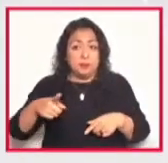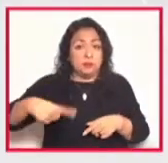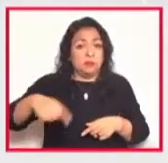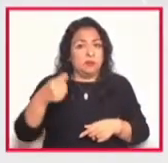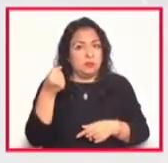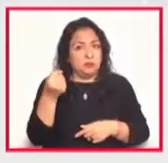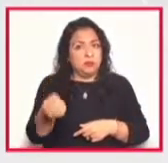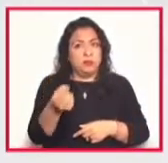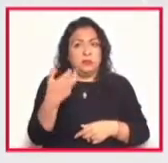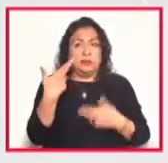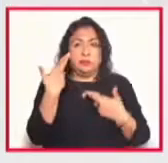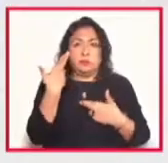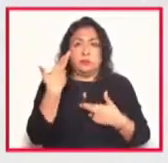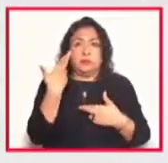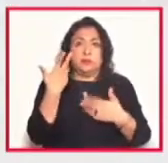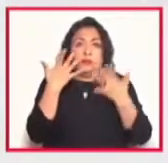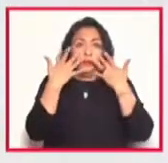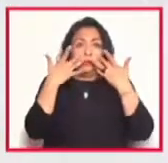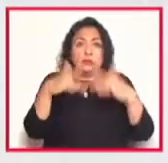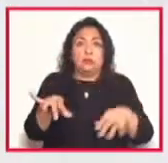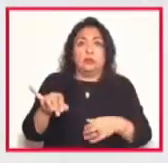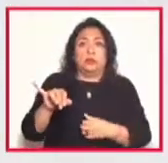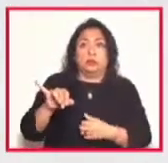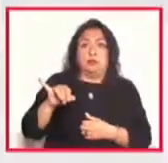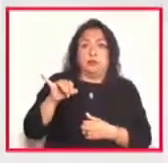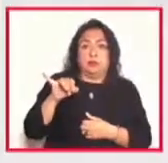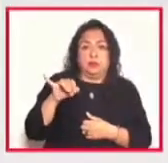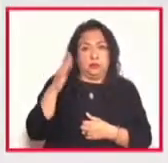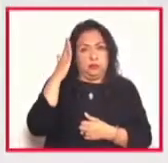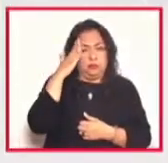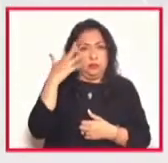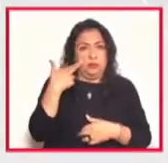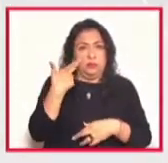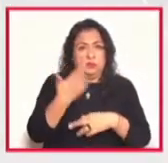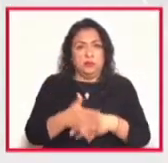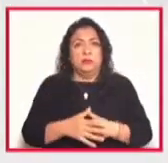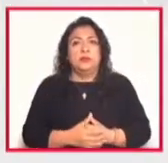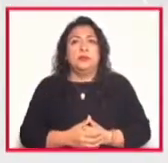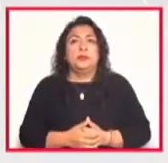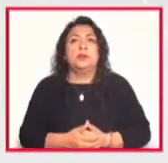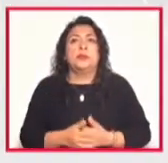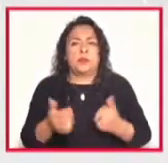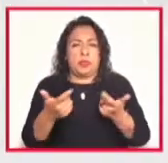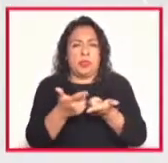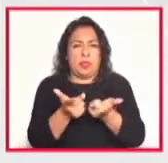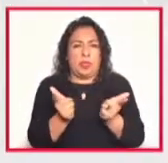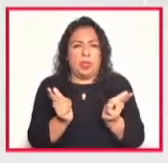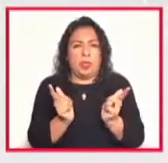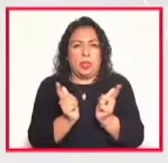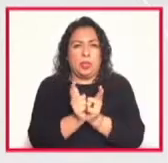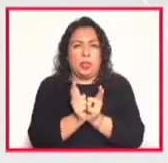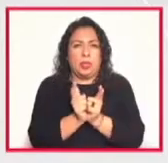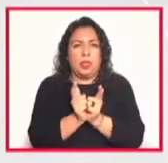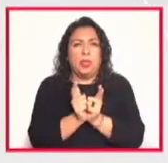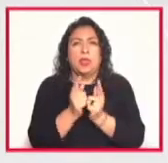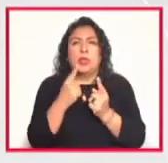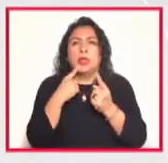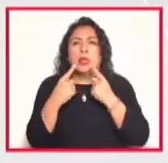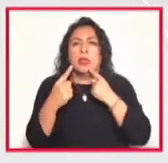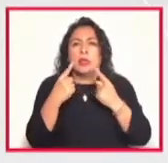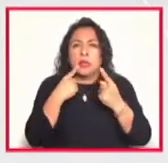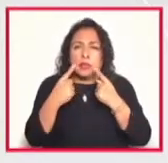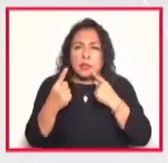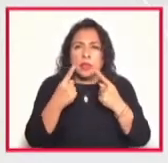renuncia de su titular el pasado jueves. El grupo de diálogo y de